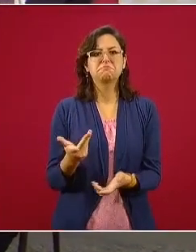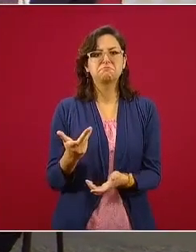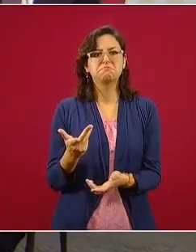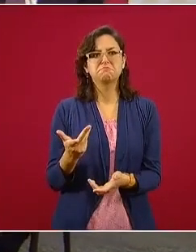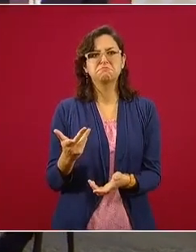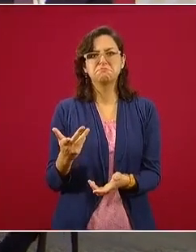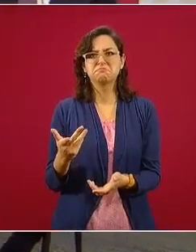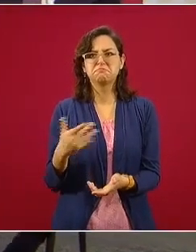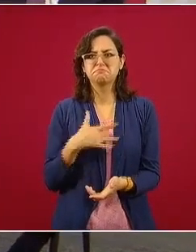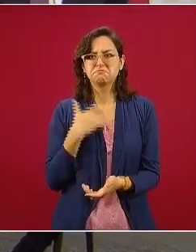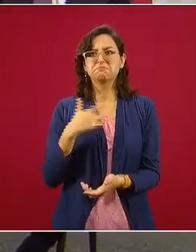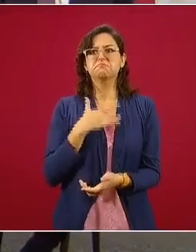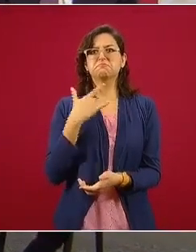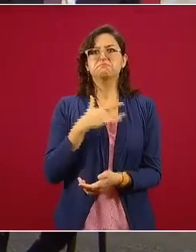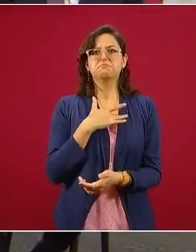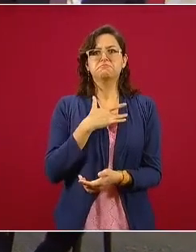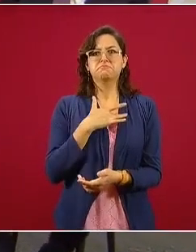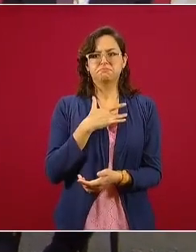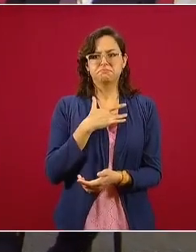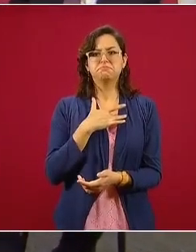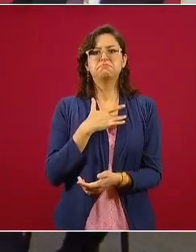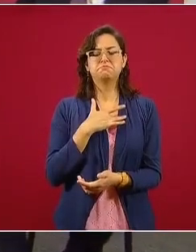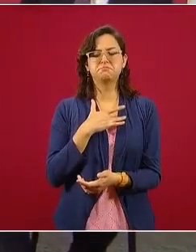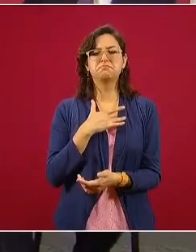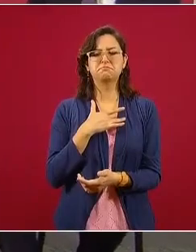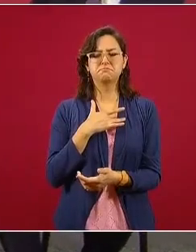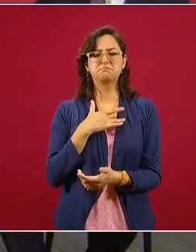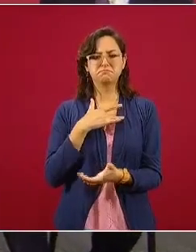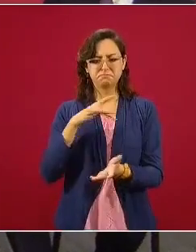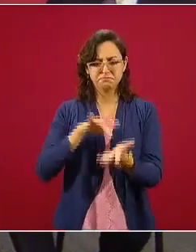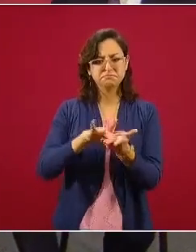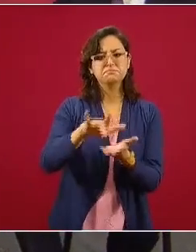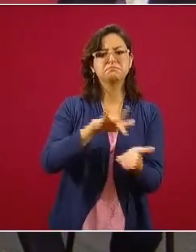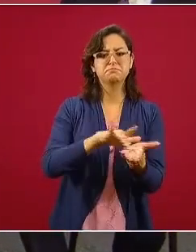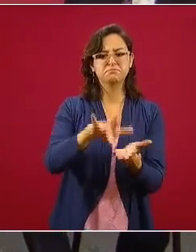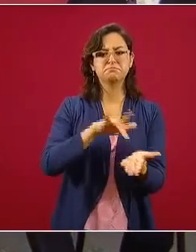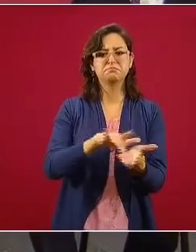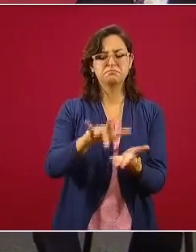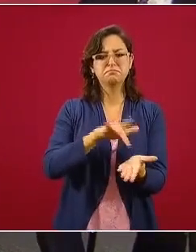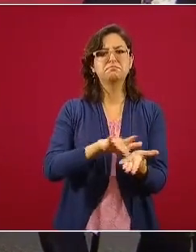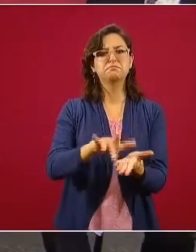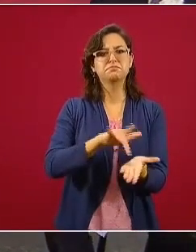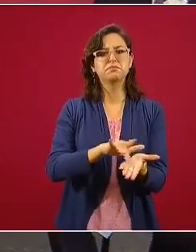adhiriéndose, están apoyando, están